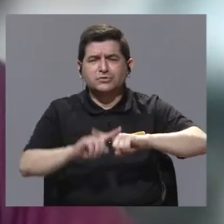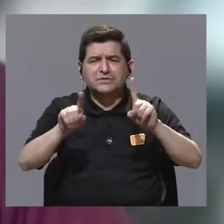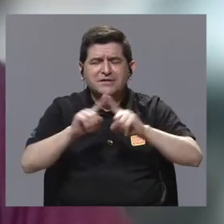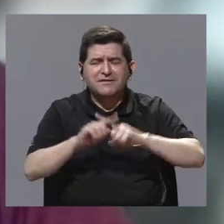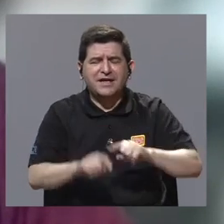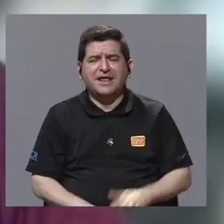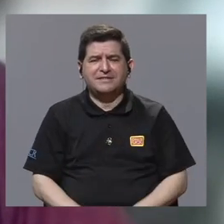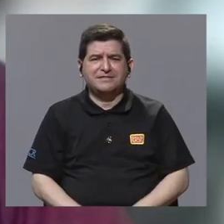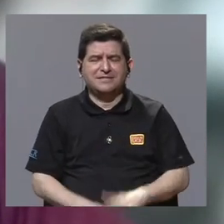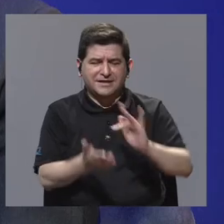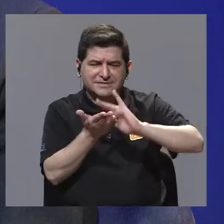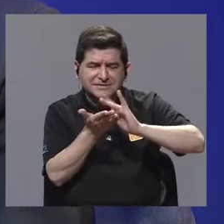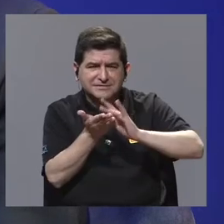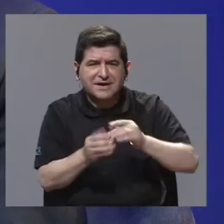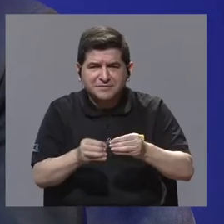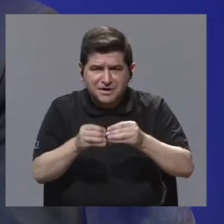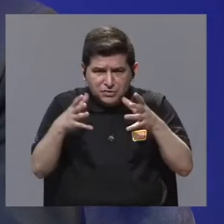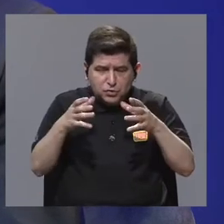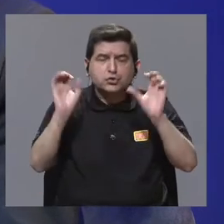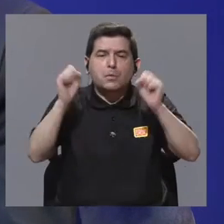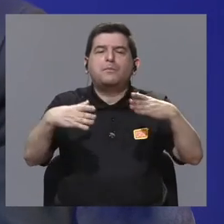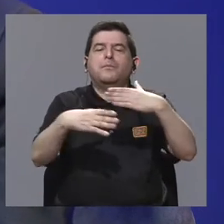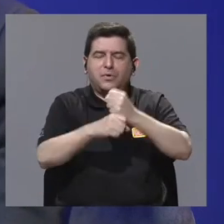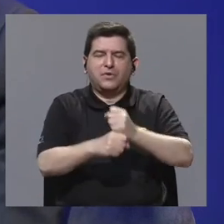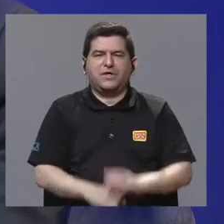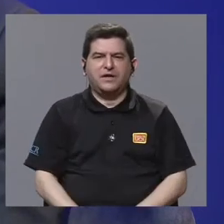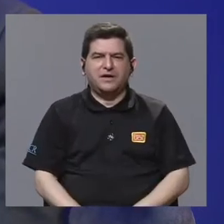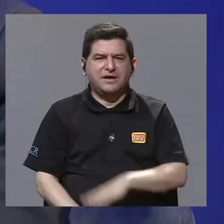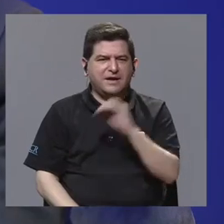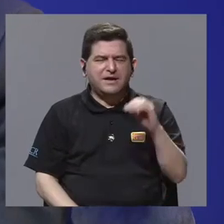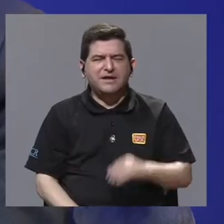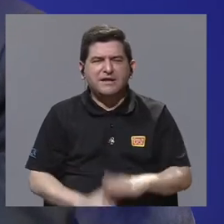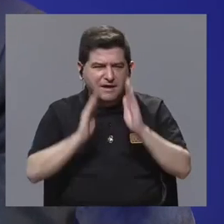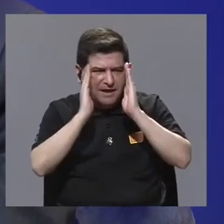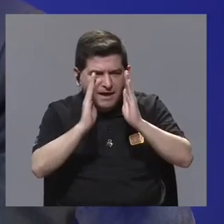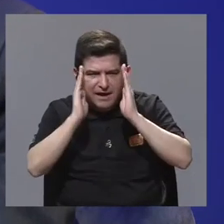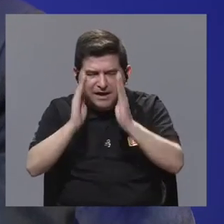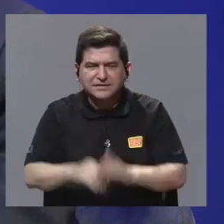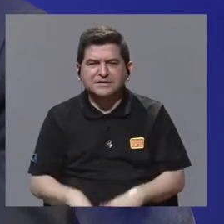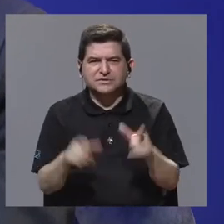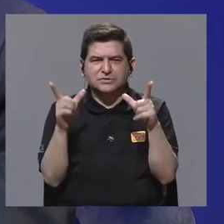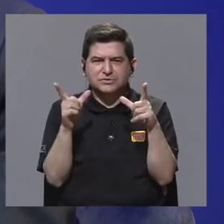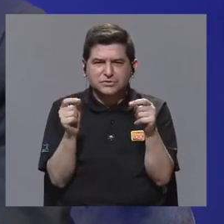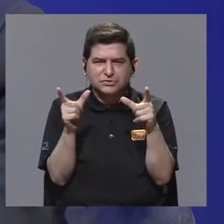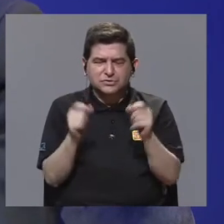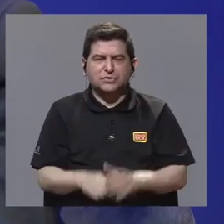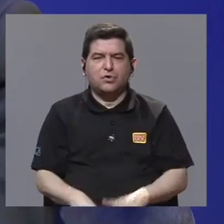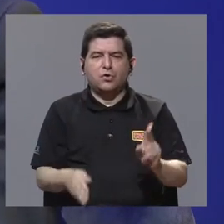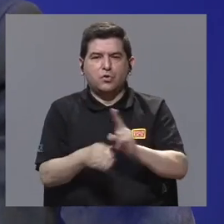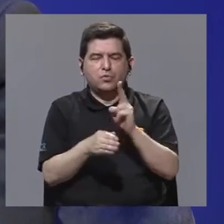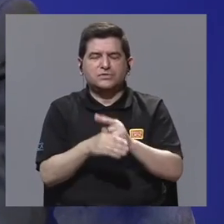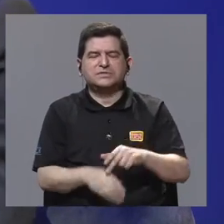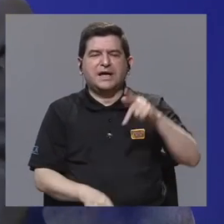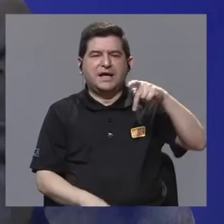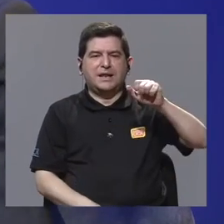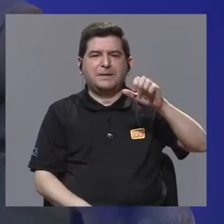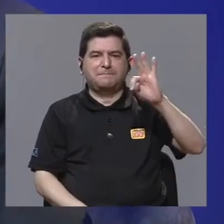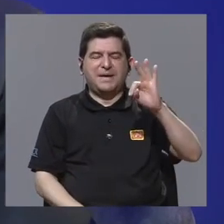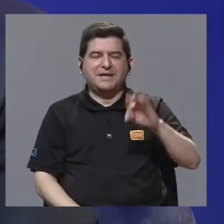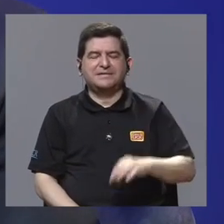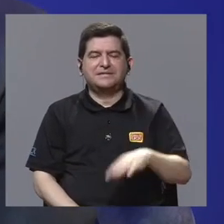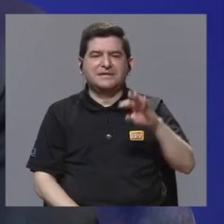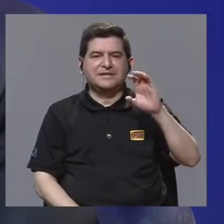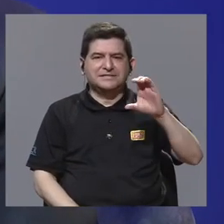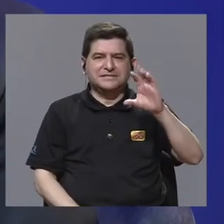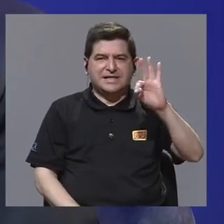radiofármacos. ¿Cómo se da ese seguimiento de tumores usando el PET-CT